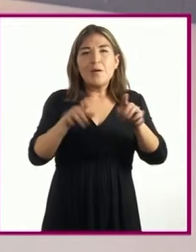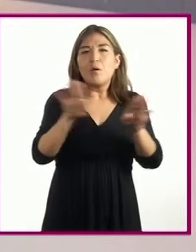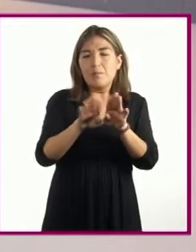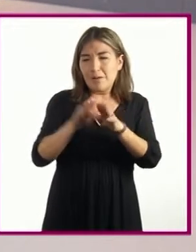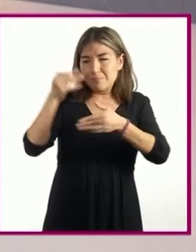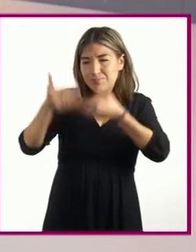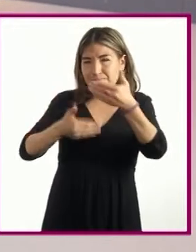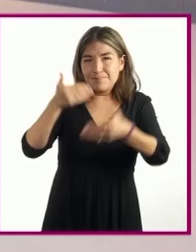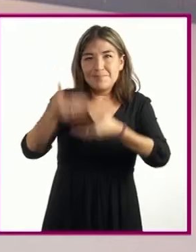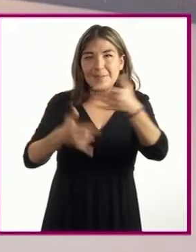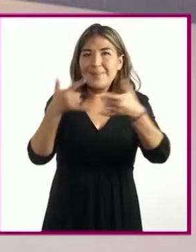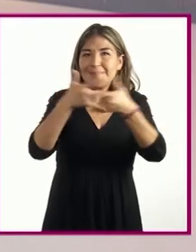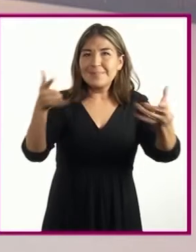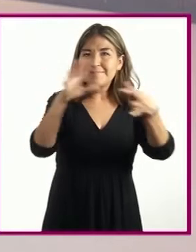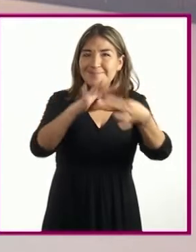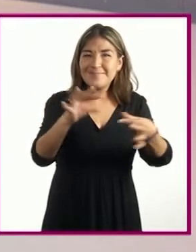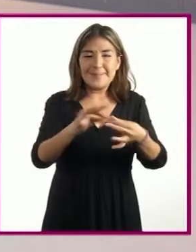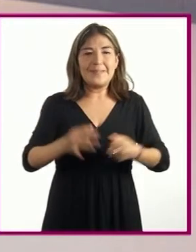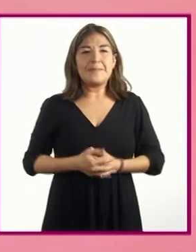avanzando.